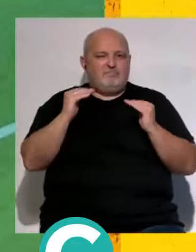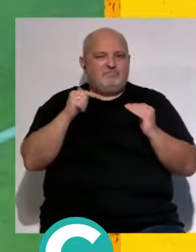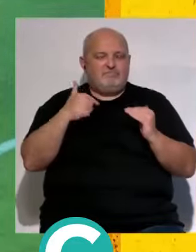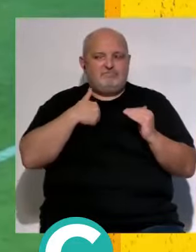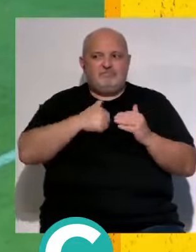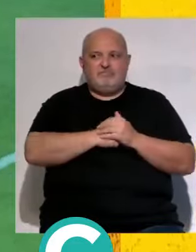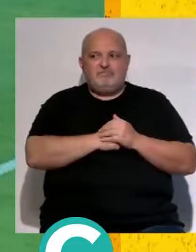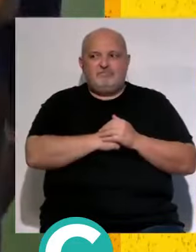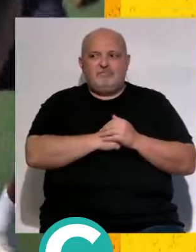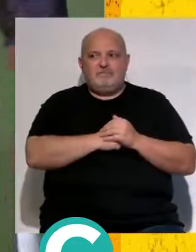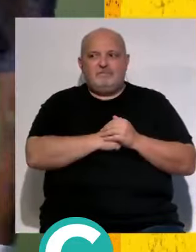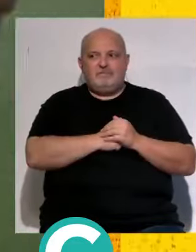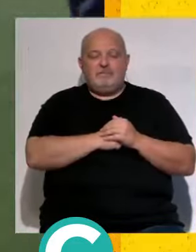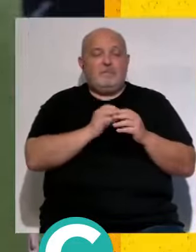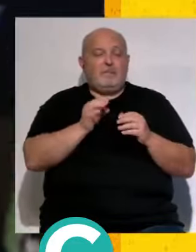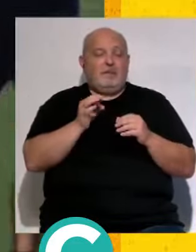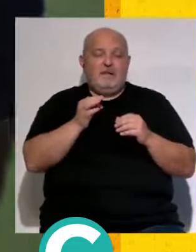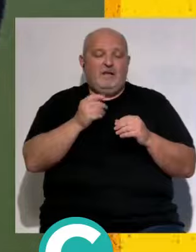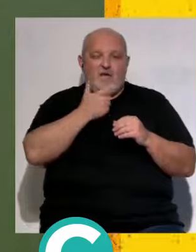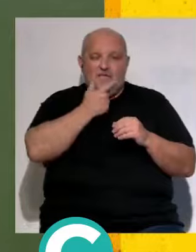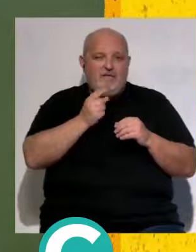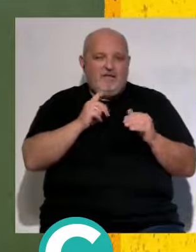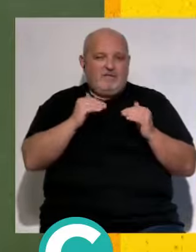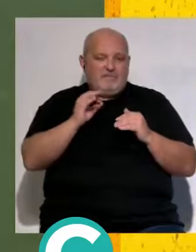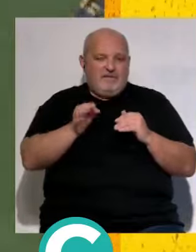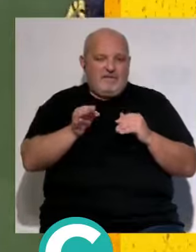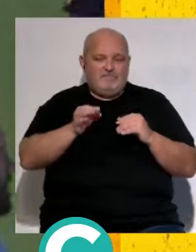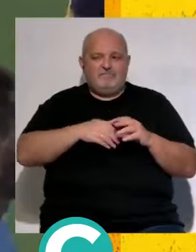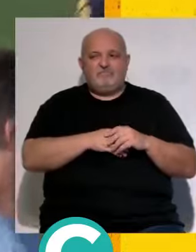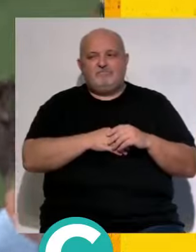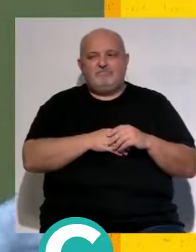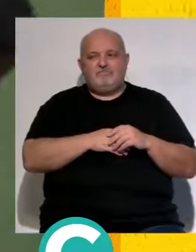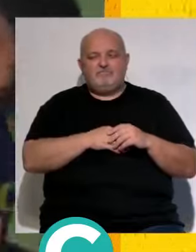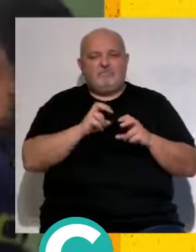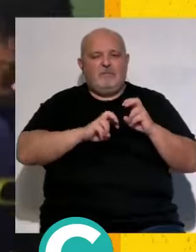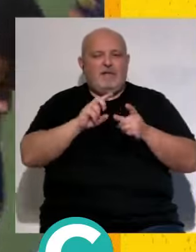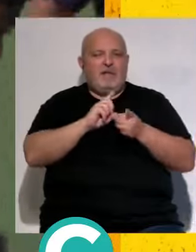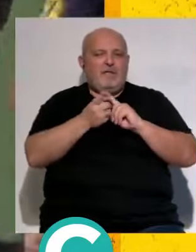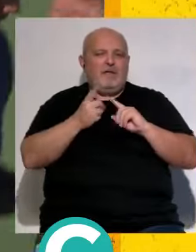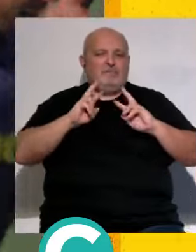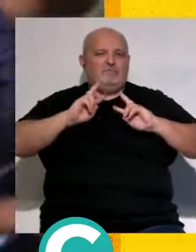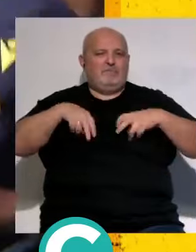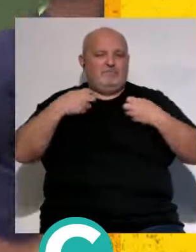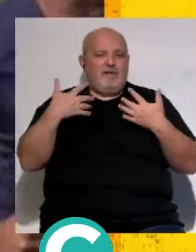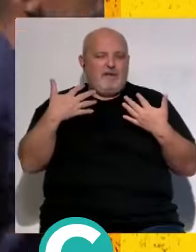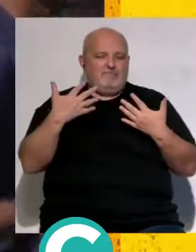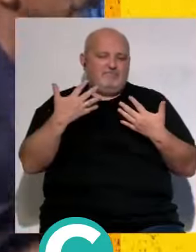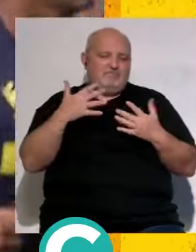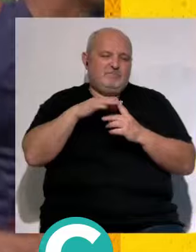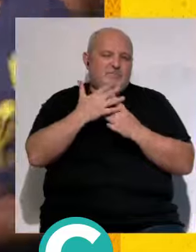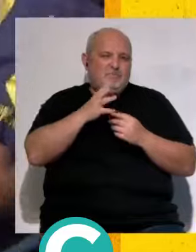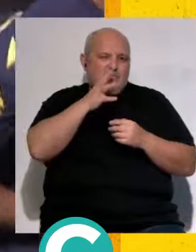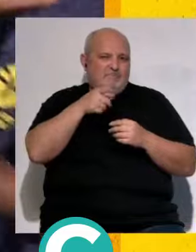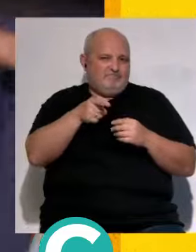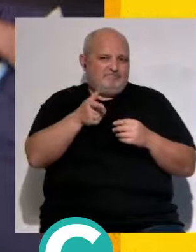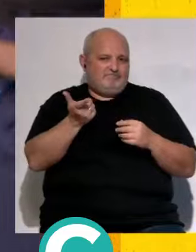y la verdad es que que sí no fue fácil la verdad pero bueno tocó cambiar de aires por ciertas circunstancias